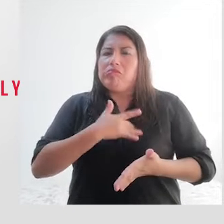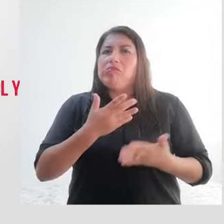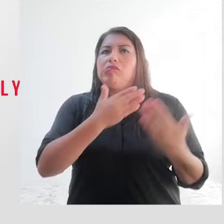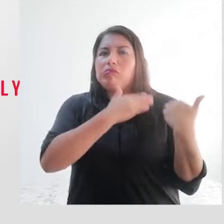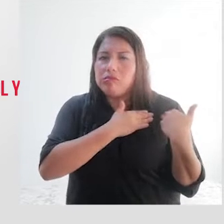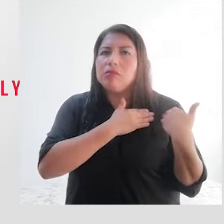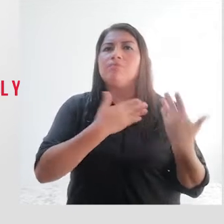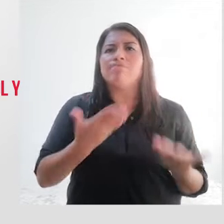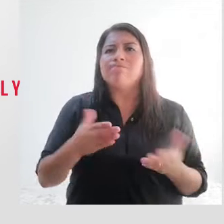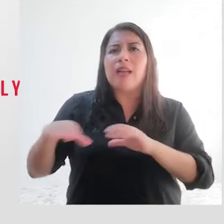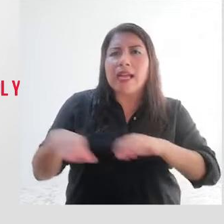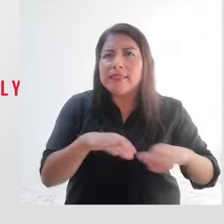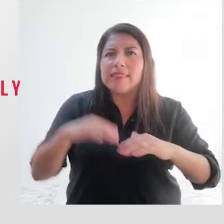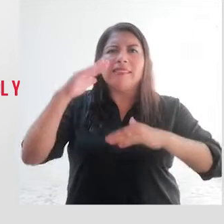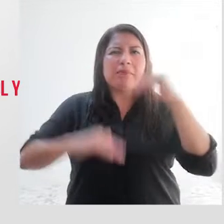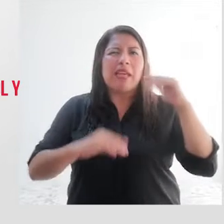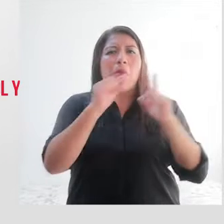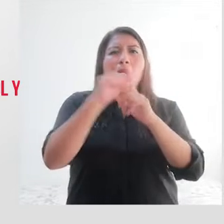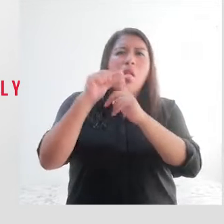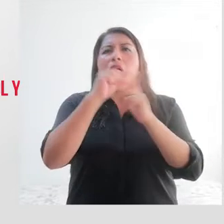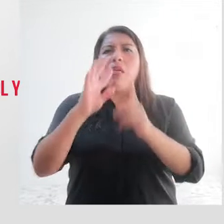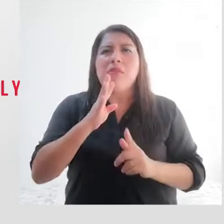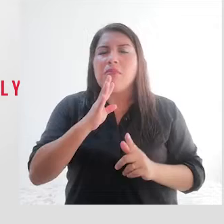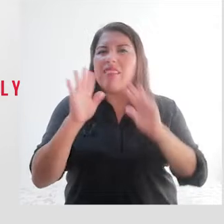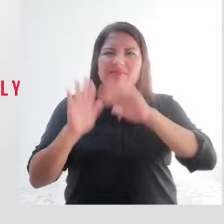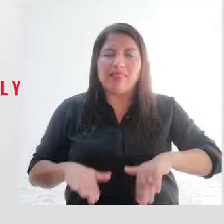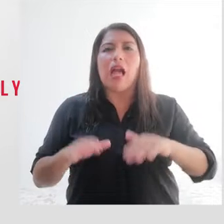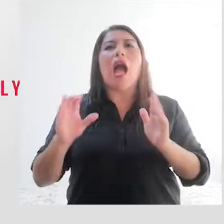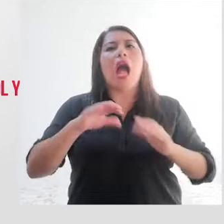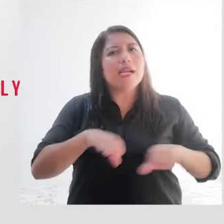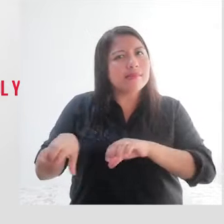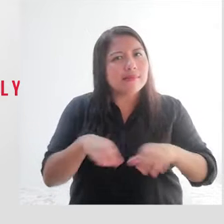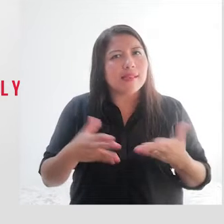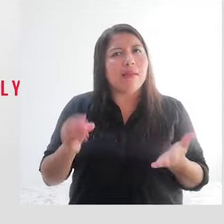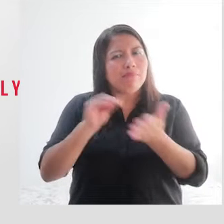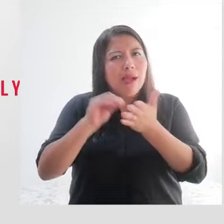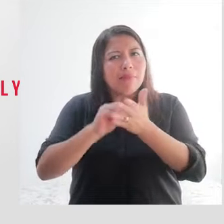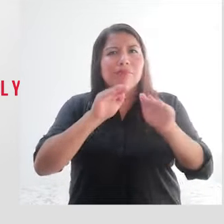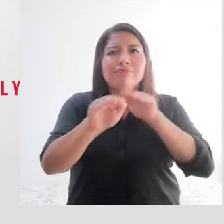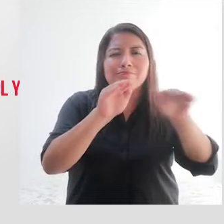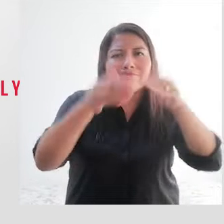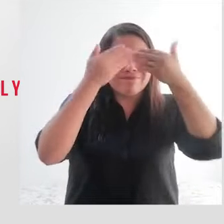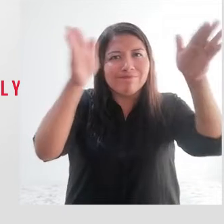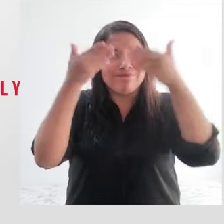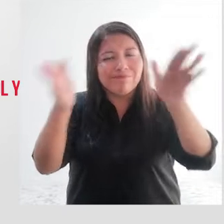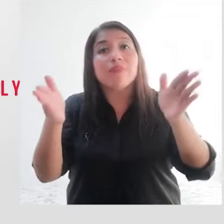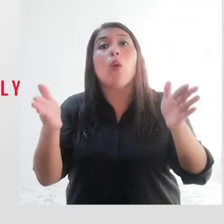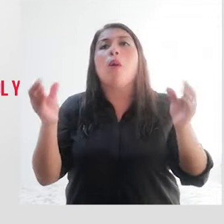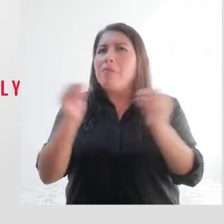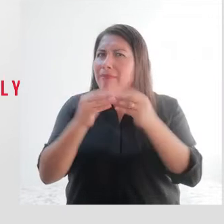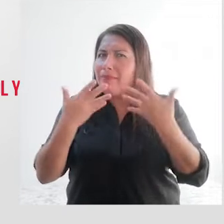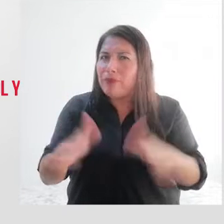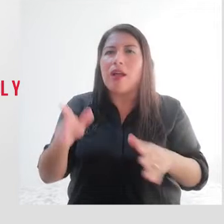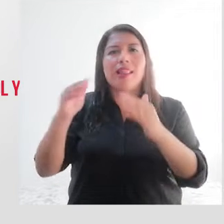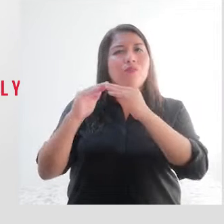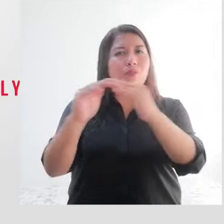con hechos, más que con palabras, a propiciar y difundir, hoy más que nunca, la igualdad de